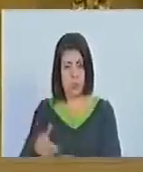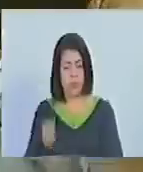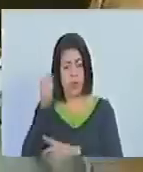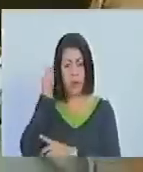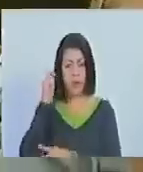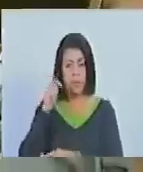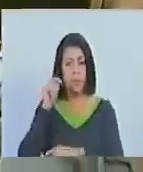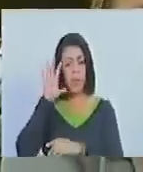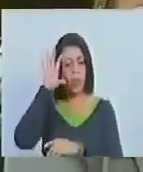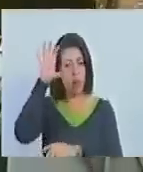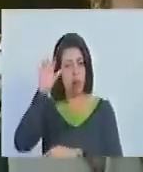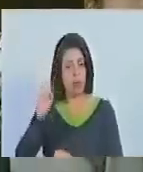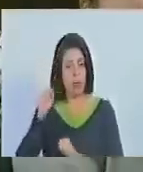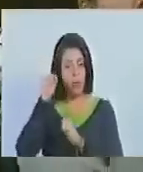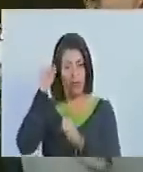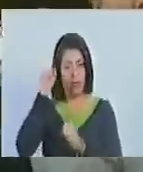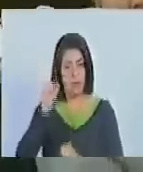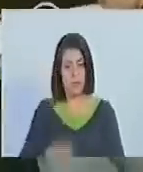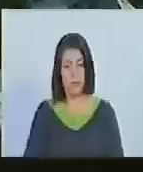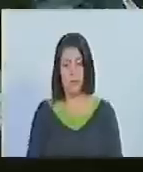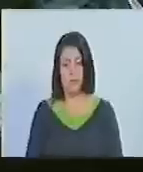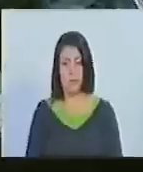patria que viva la patria